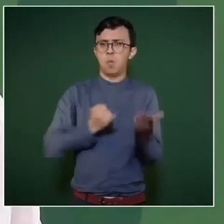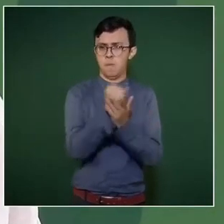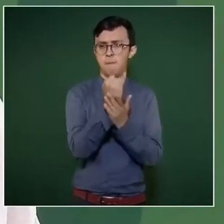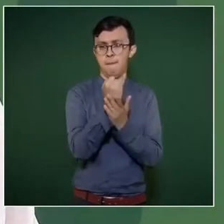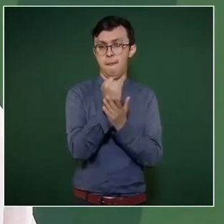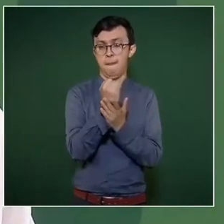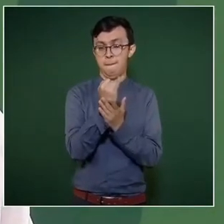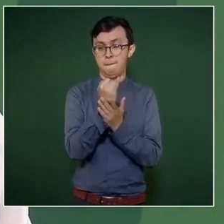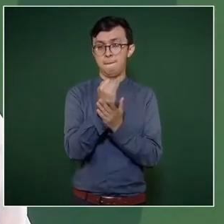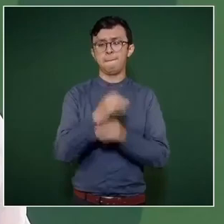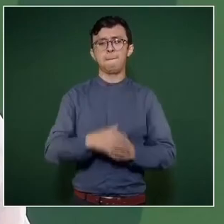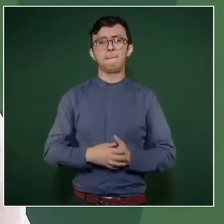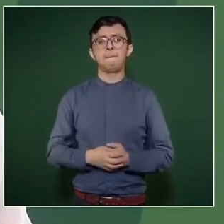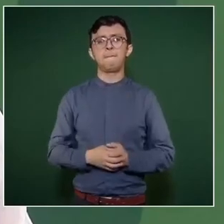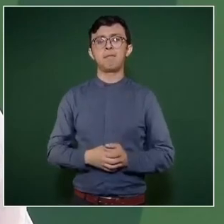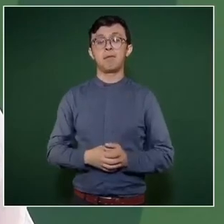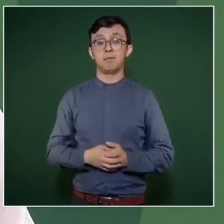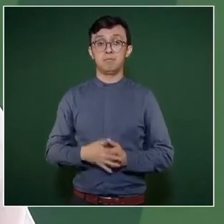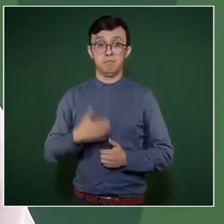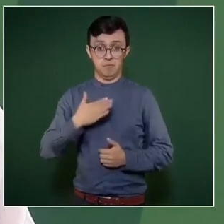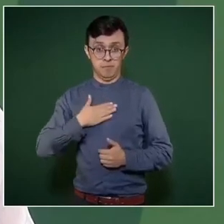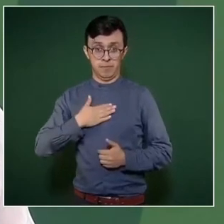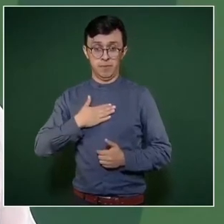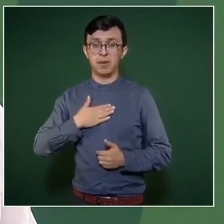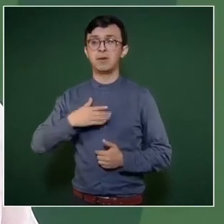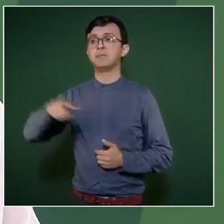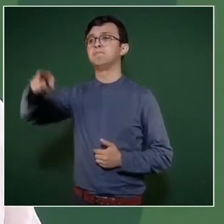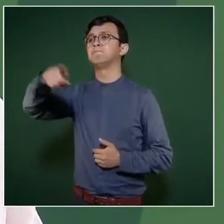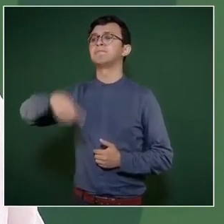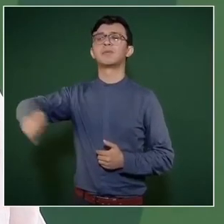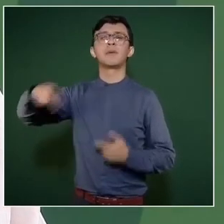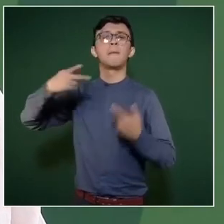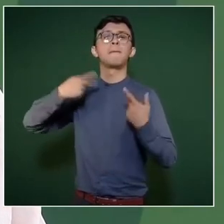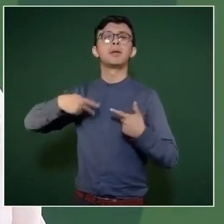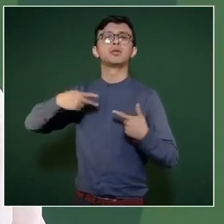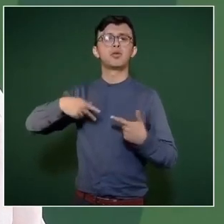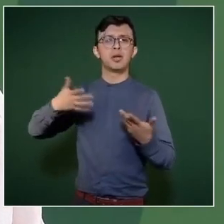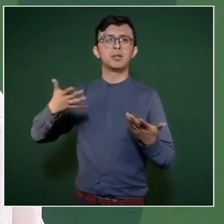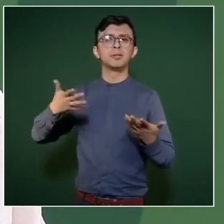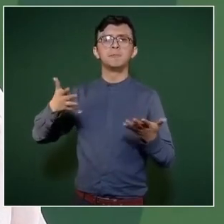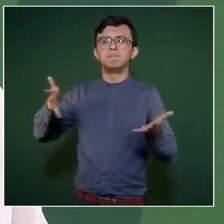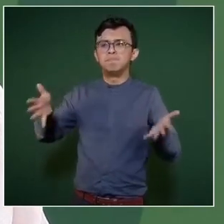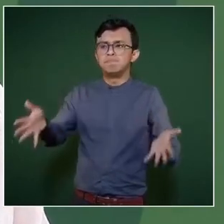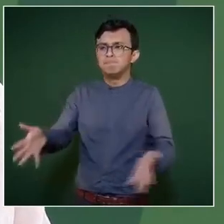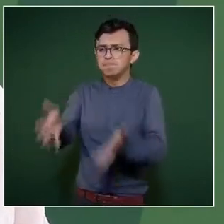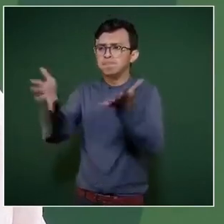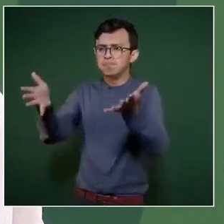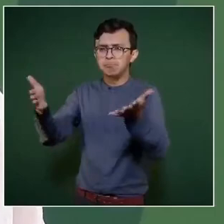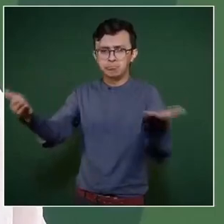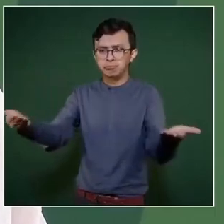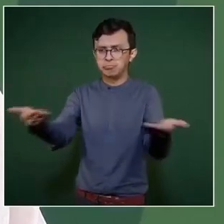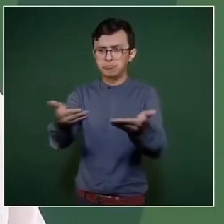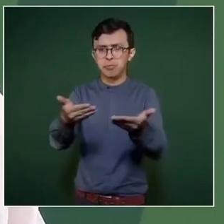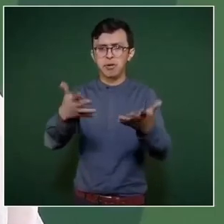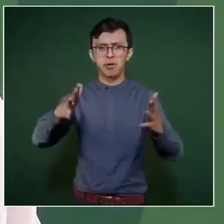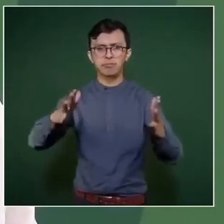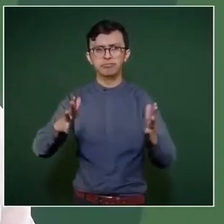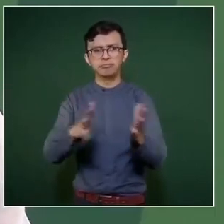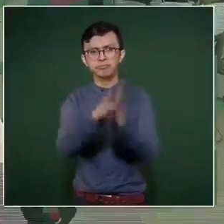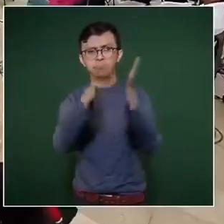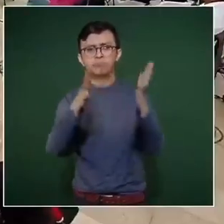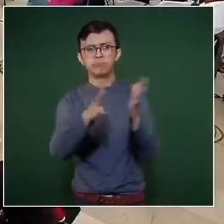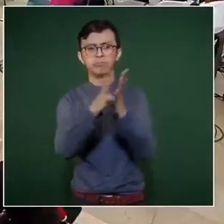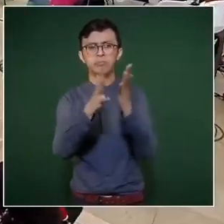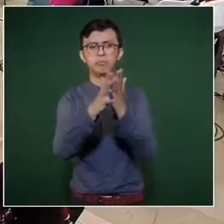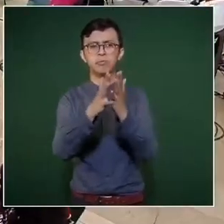nosotros invitamos a la gente a participar, ya